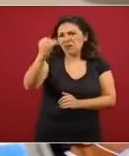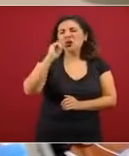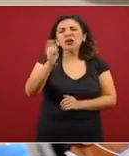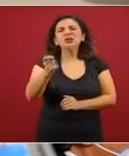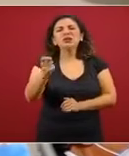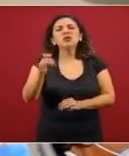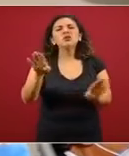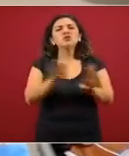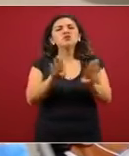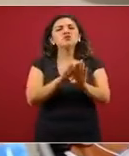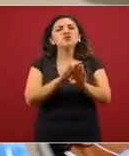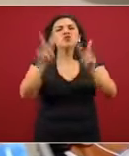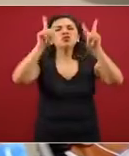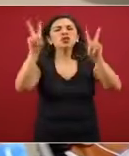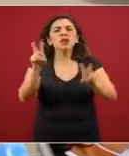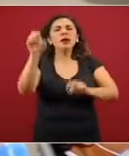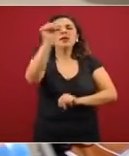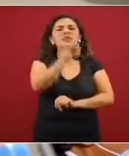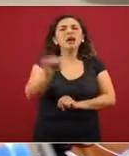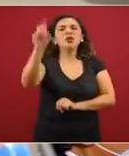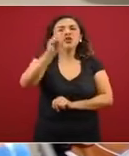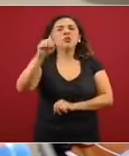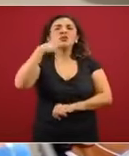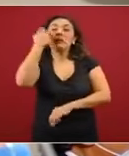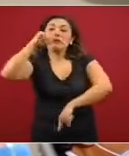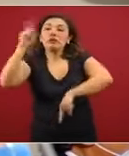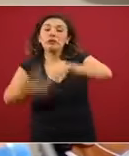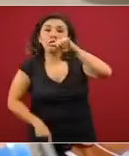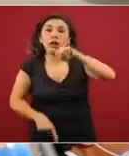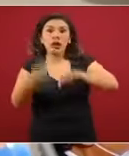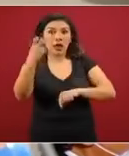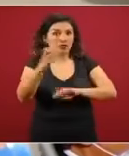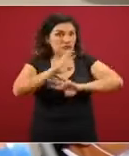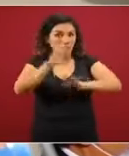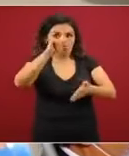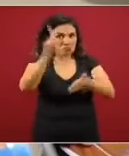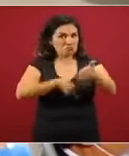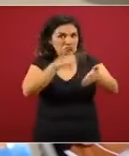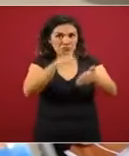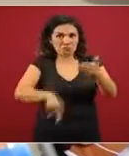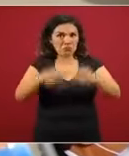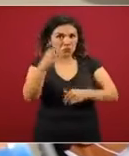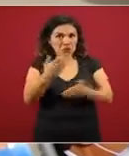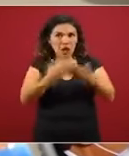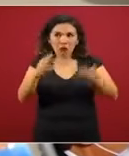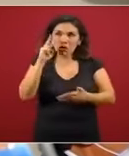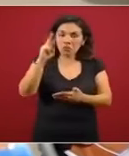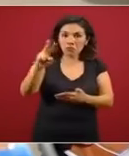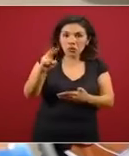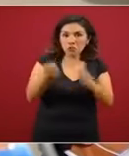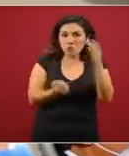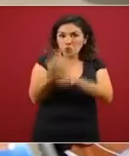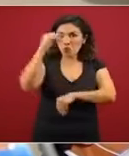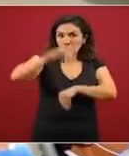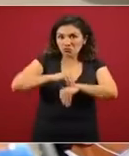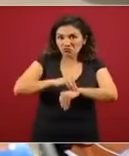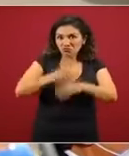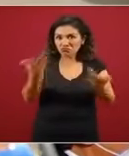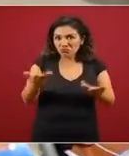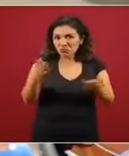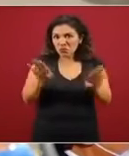cuestión de los fines de semana, quitarlos, eso queda totalmente descartado ya por este escenario que vivimos hoy. Y